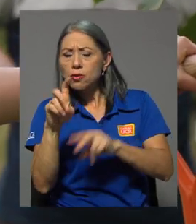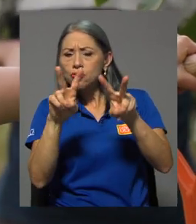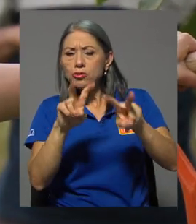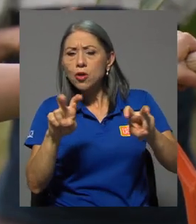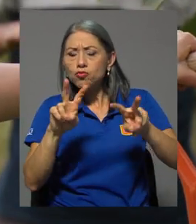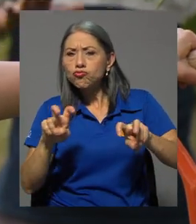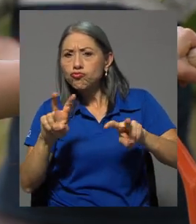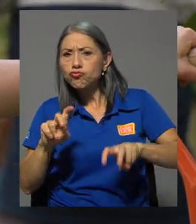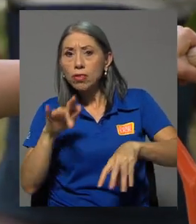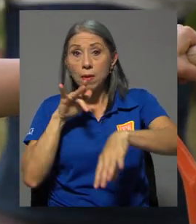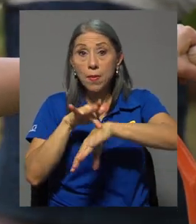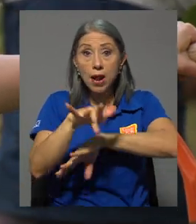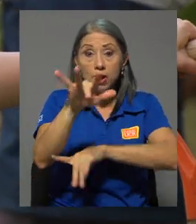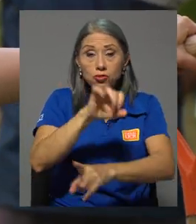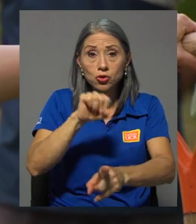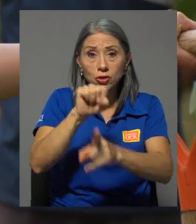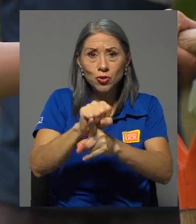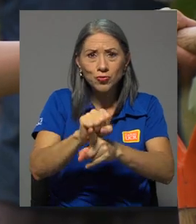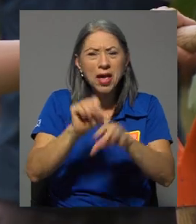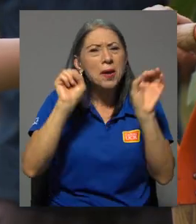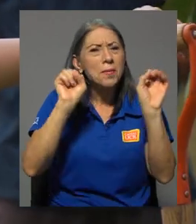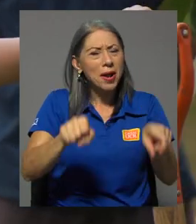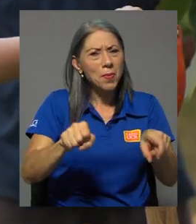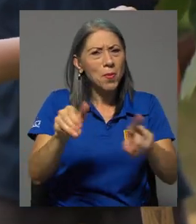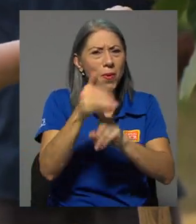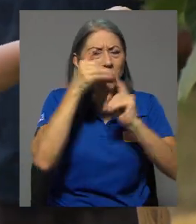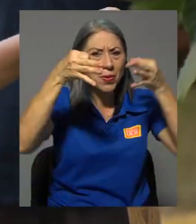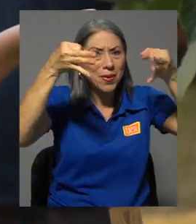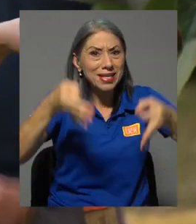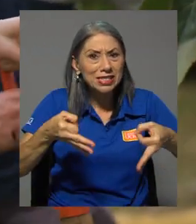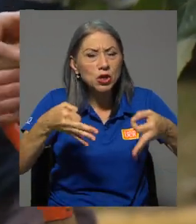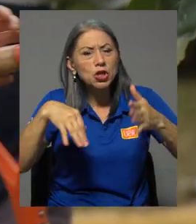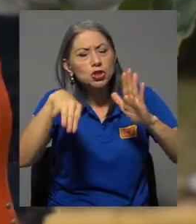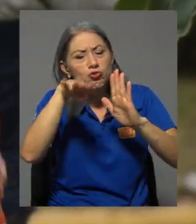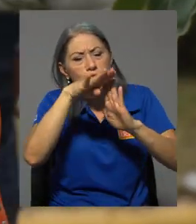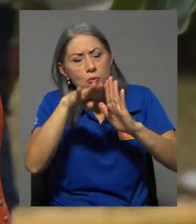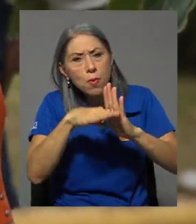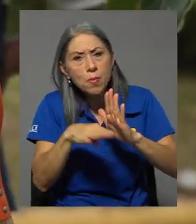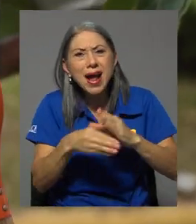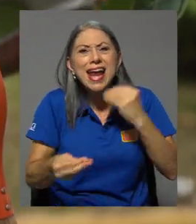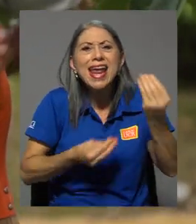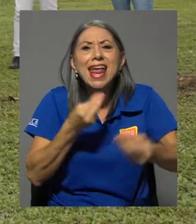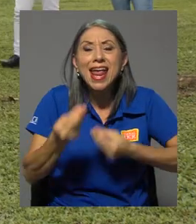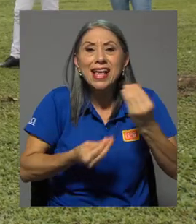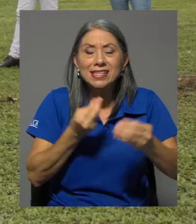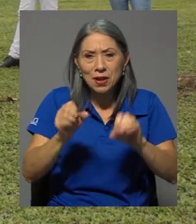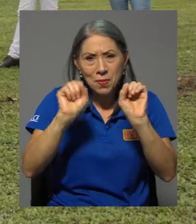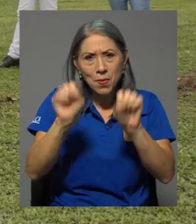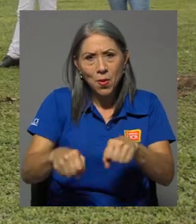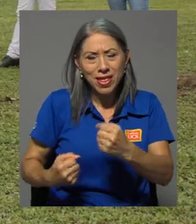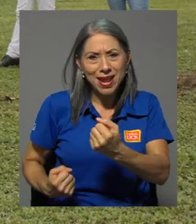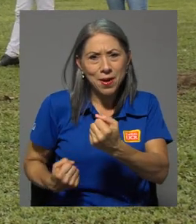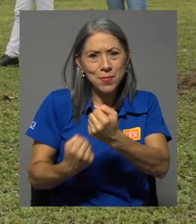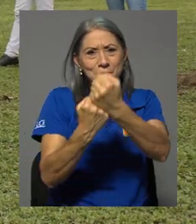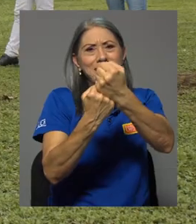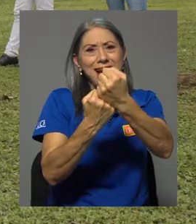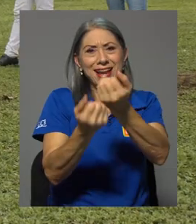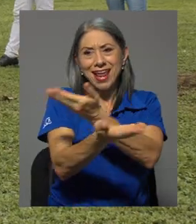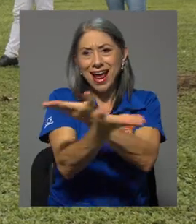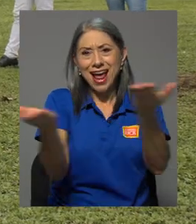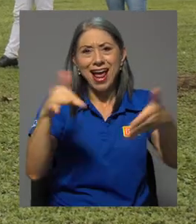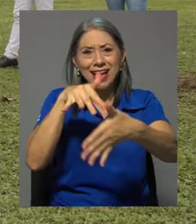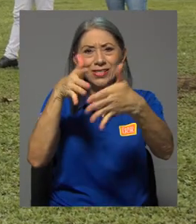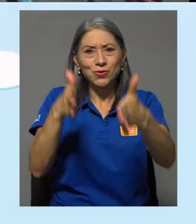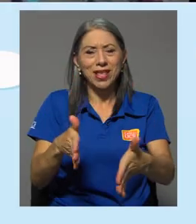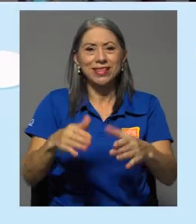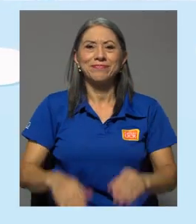temprano de las situaciones para tomar las medidas necesarias y pertinentes para poder apoyarle a esa o ese